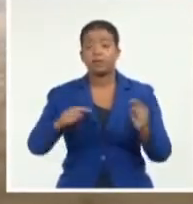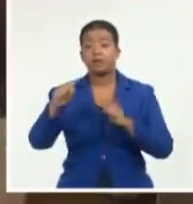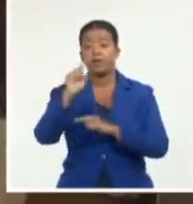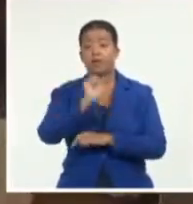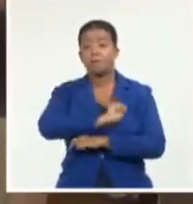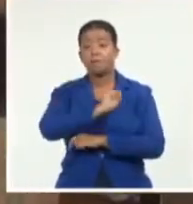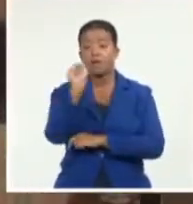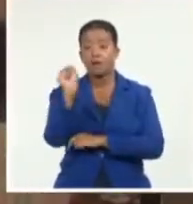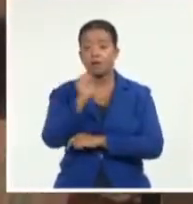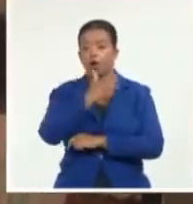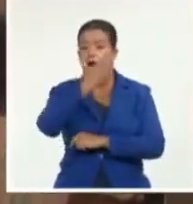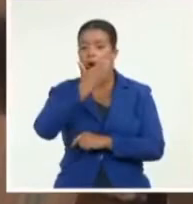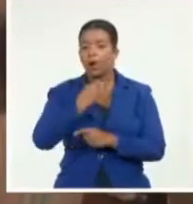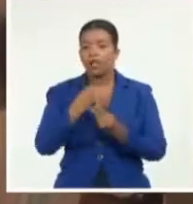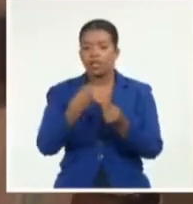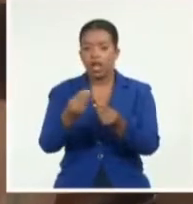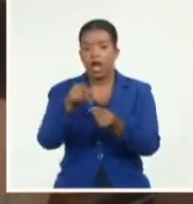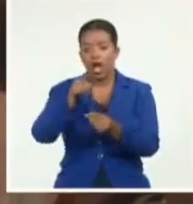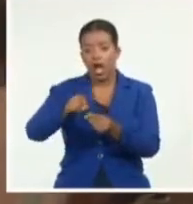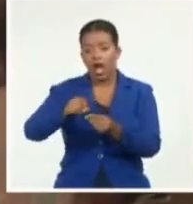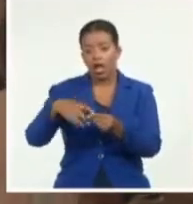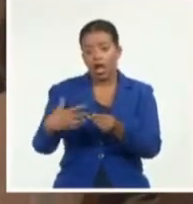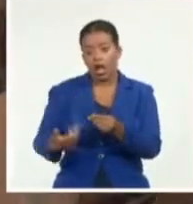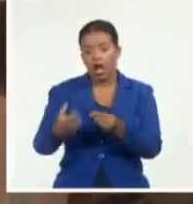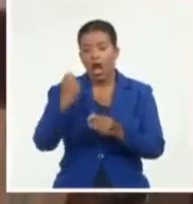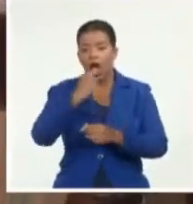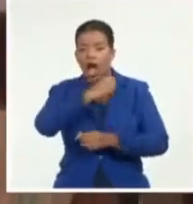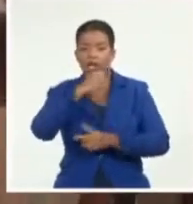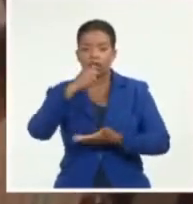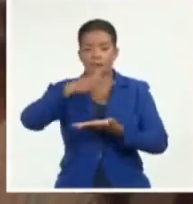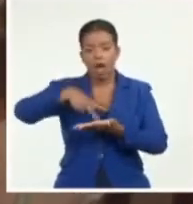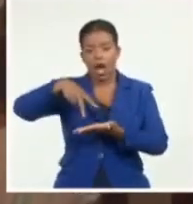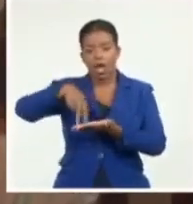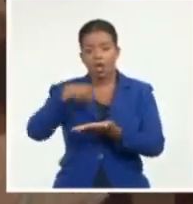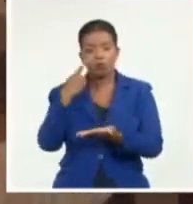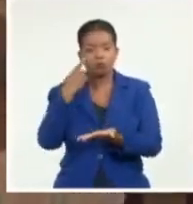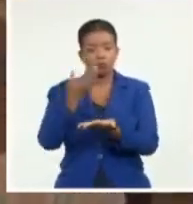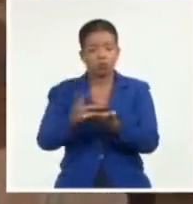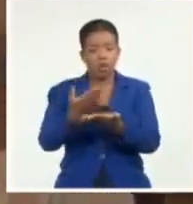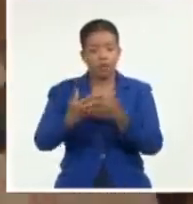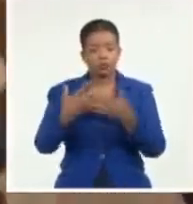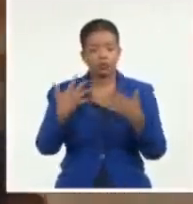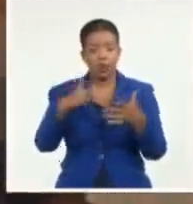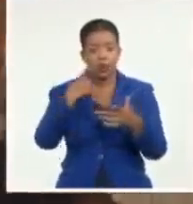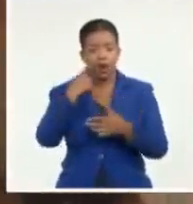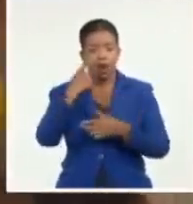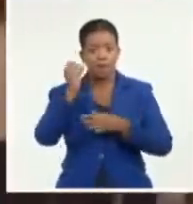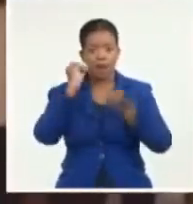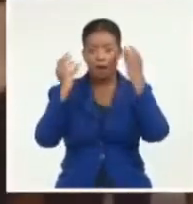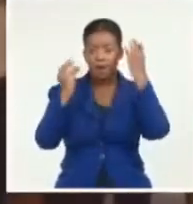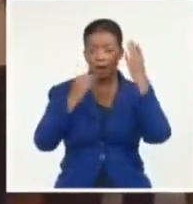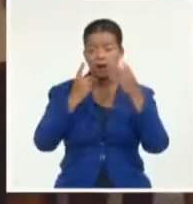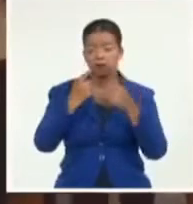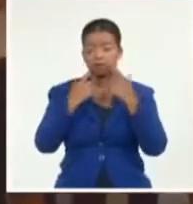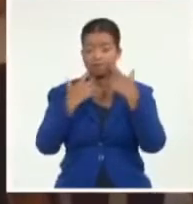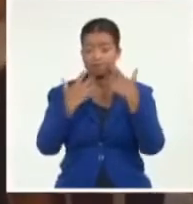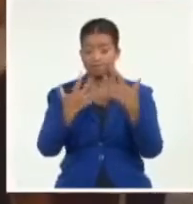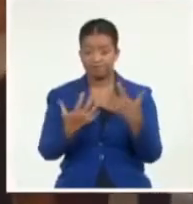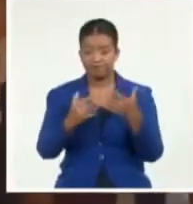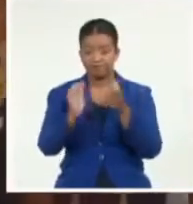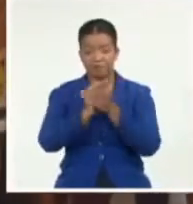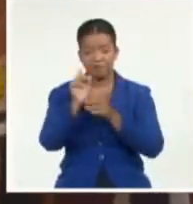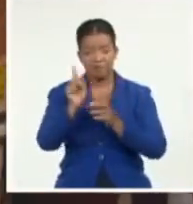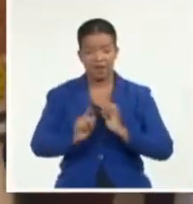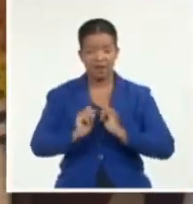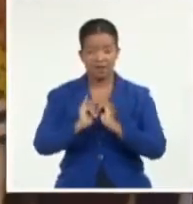joven Sandro Vázquez quien incursionó como cantautor y bailarín dando muestras sobradas de ingenio, creatividad y talento. Desde Mayabeque,